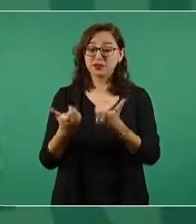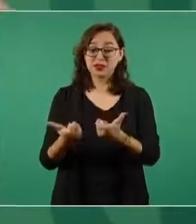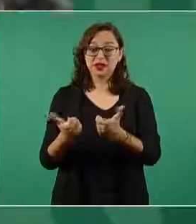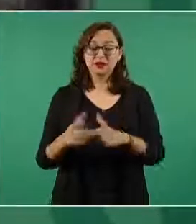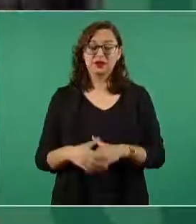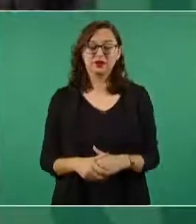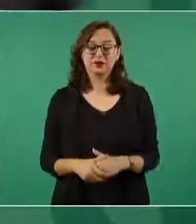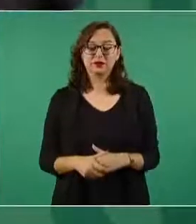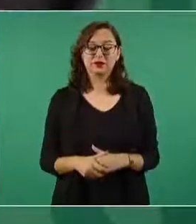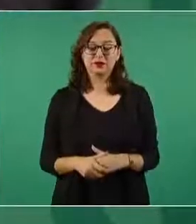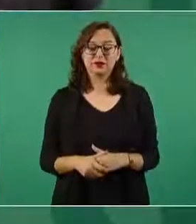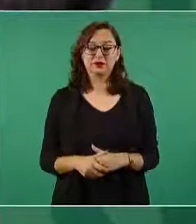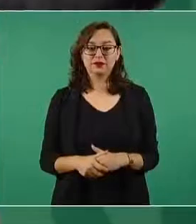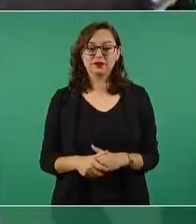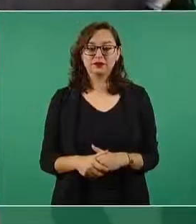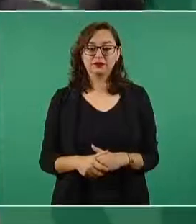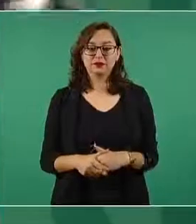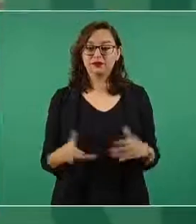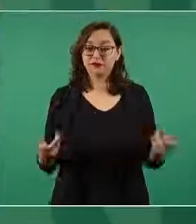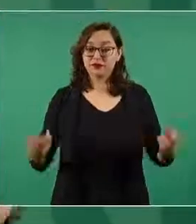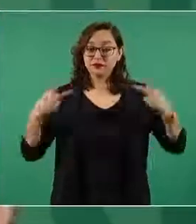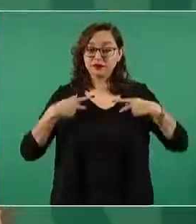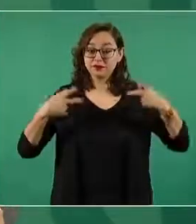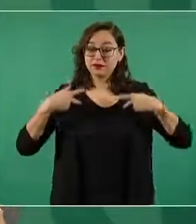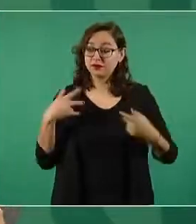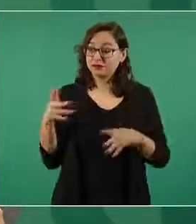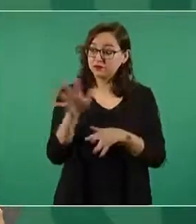no le llegaba nada al pueblo,